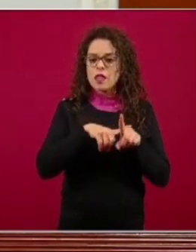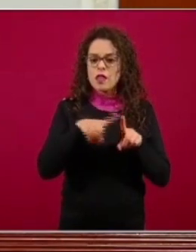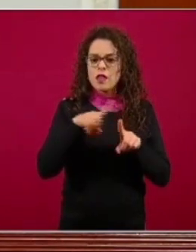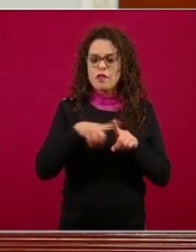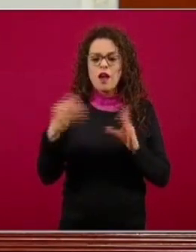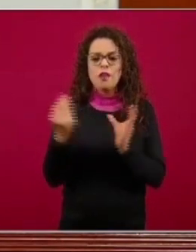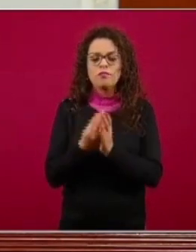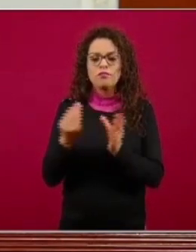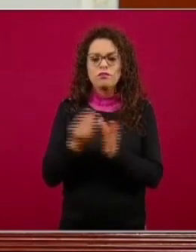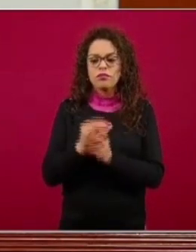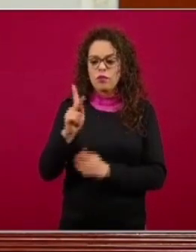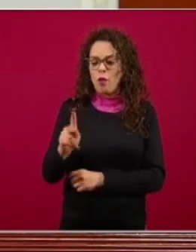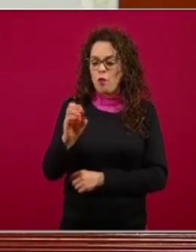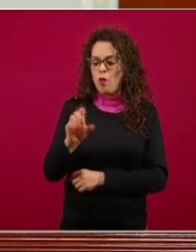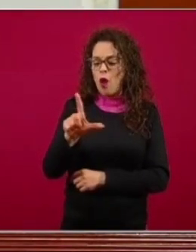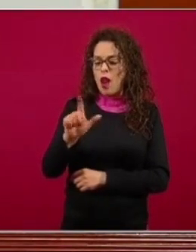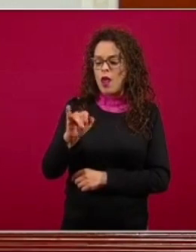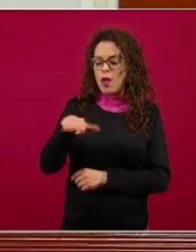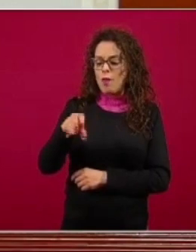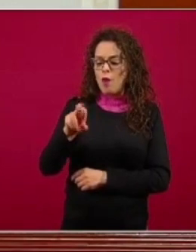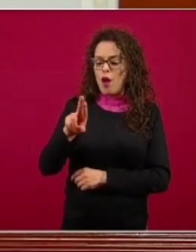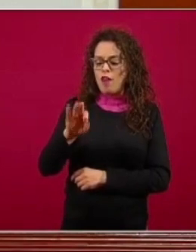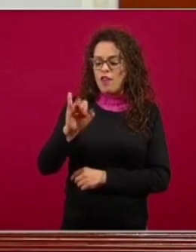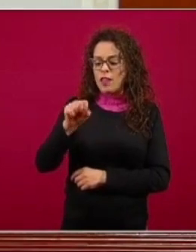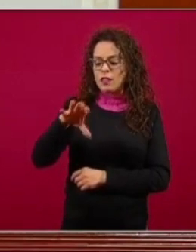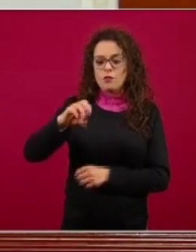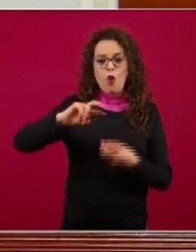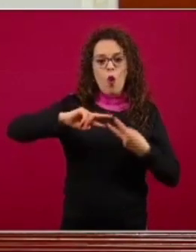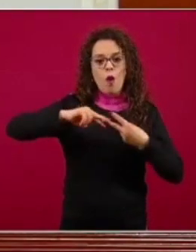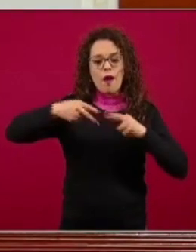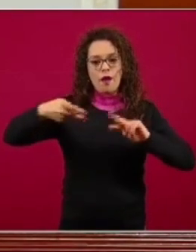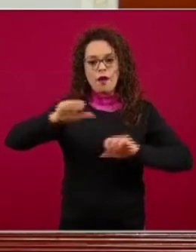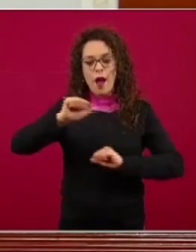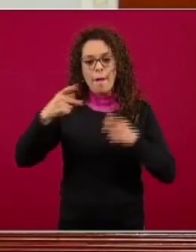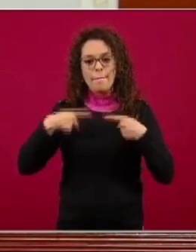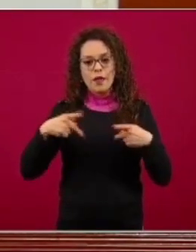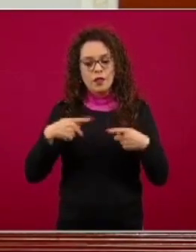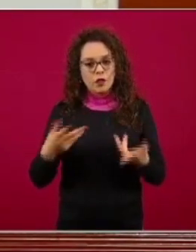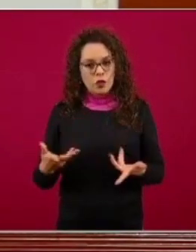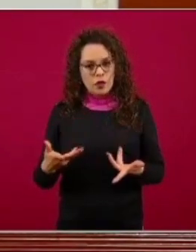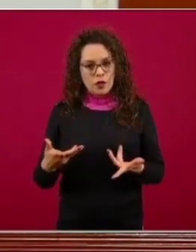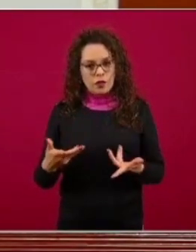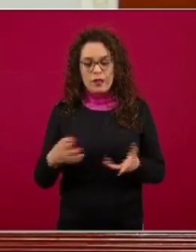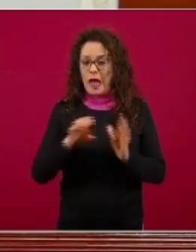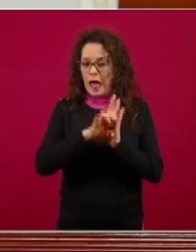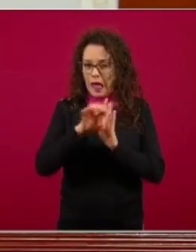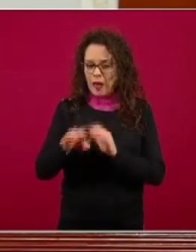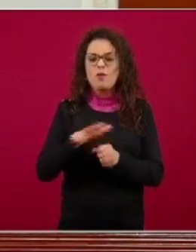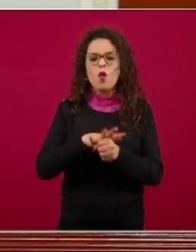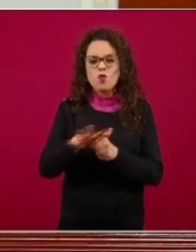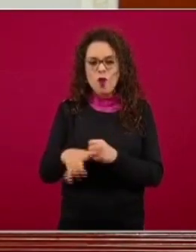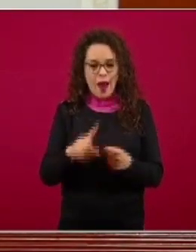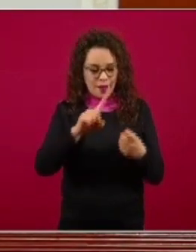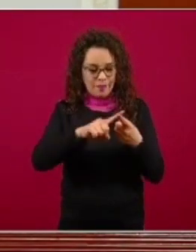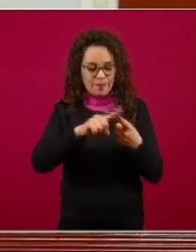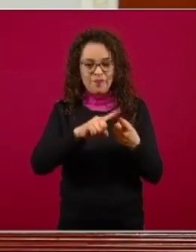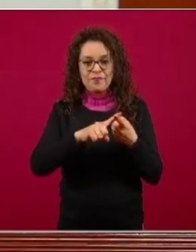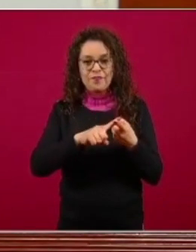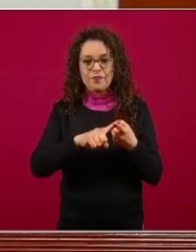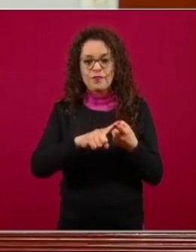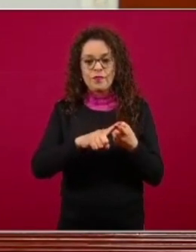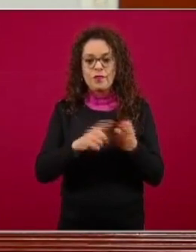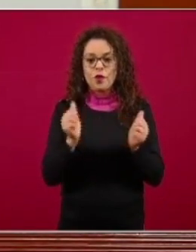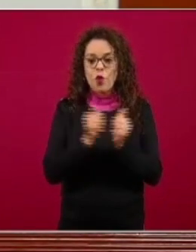tipos de polimorfismos genéticos en la población por ejemplo uno de ellos tiene que ver con el